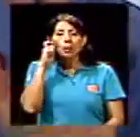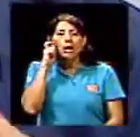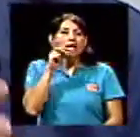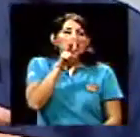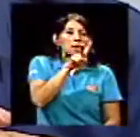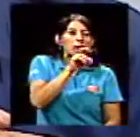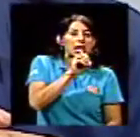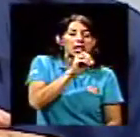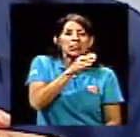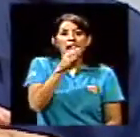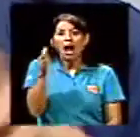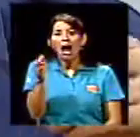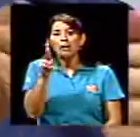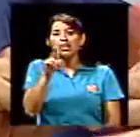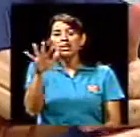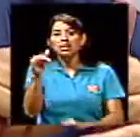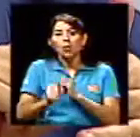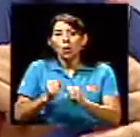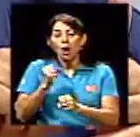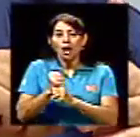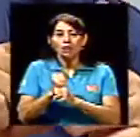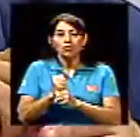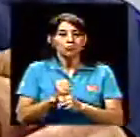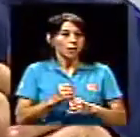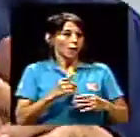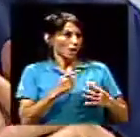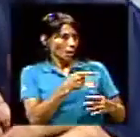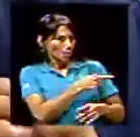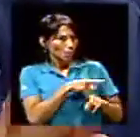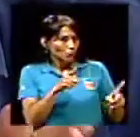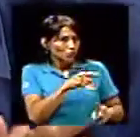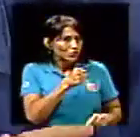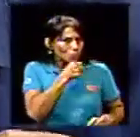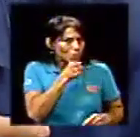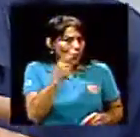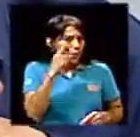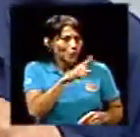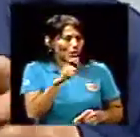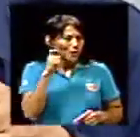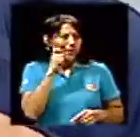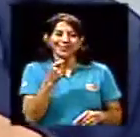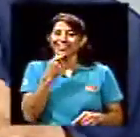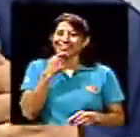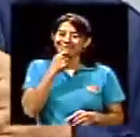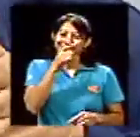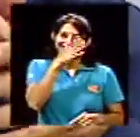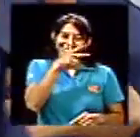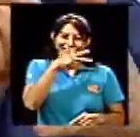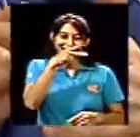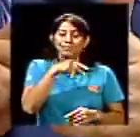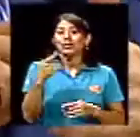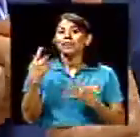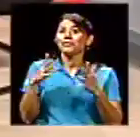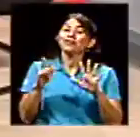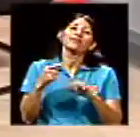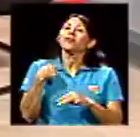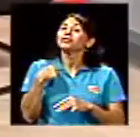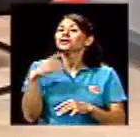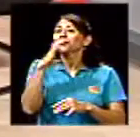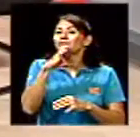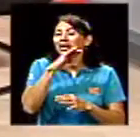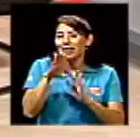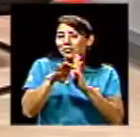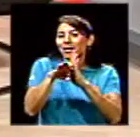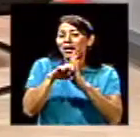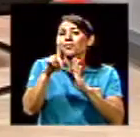a 25 años, ¿ya? Para cumplir la cuota. está muy viejo para una mujer de 20 a 25 años. Para cumplir la cuota, ¿no? Y entonces, eso